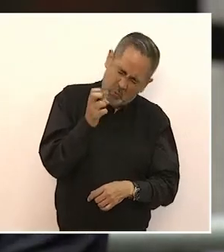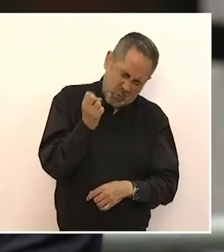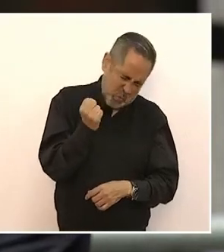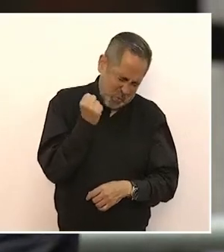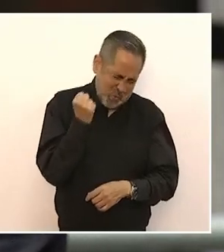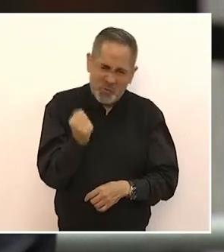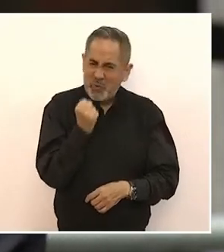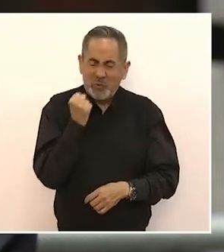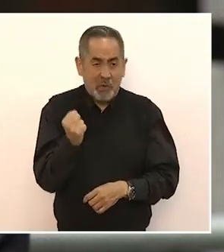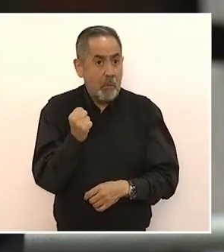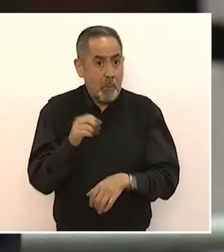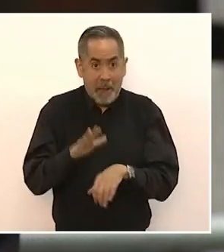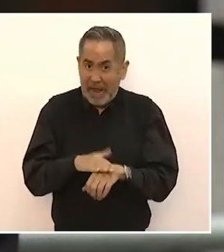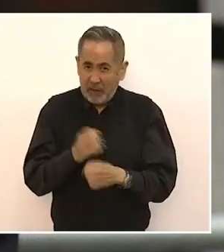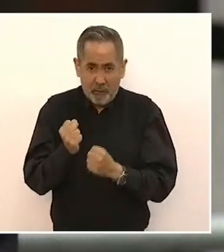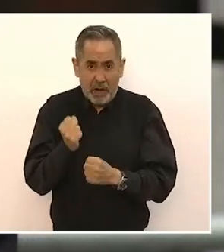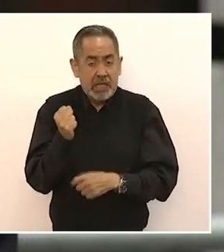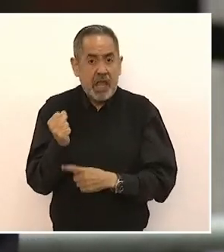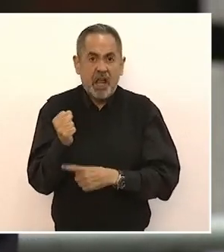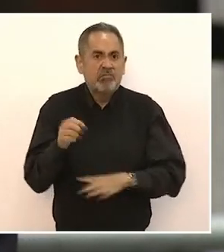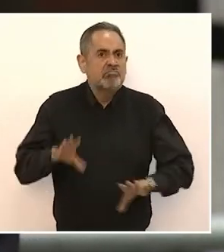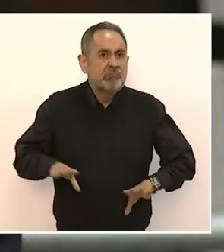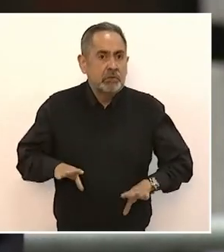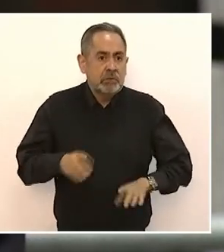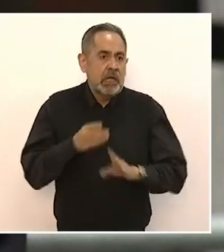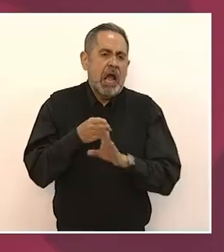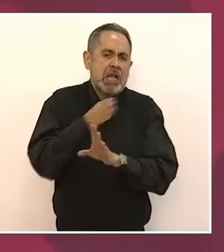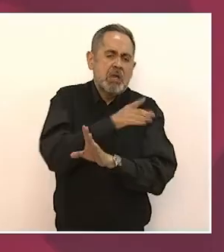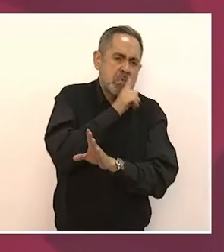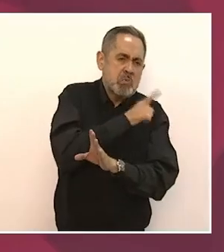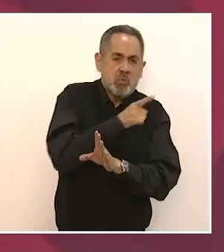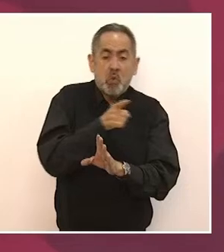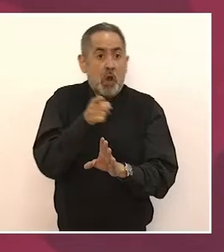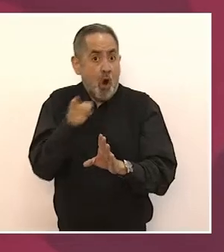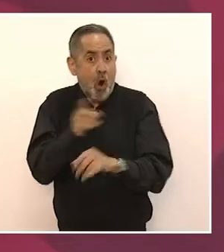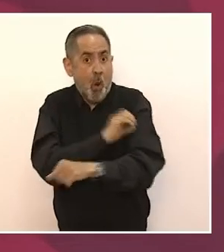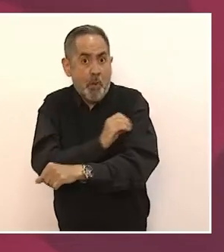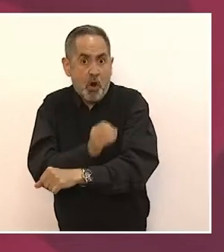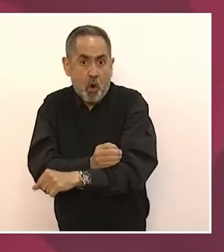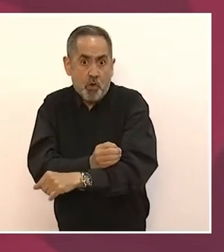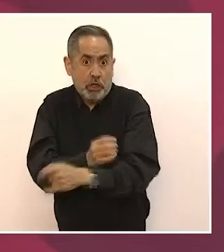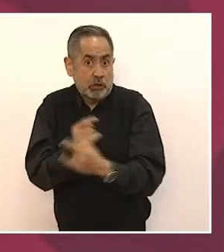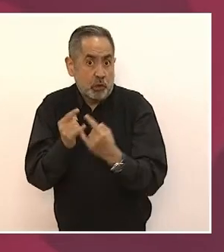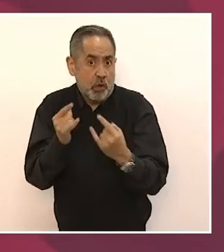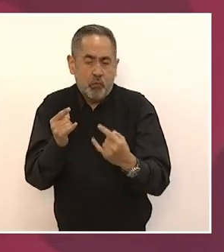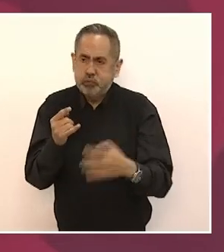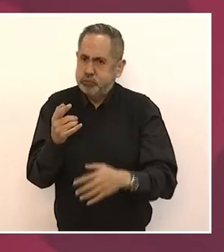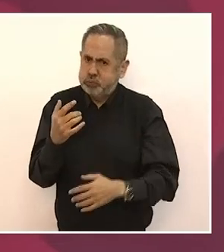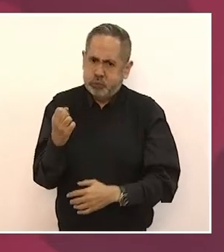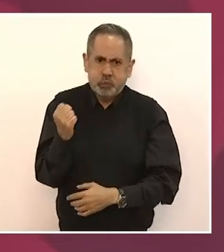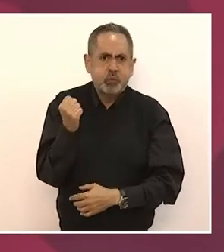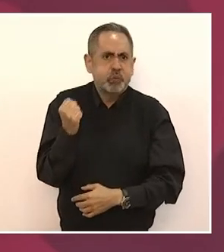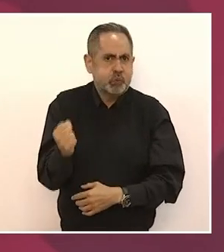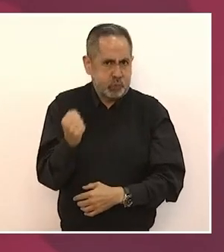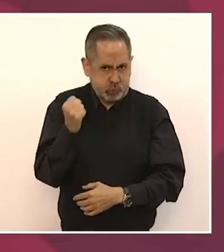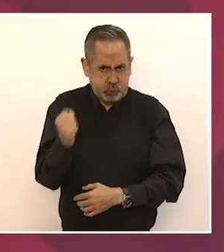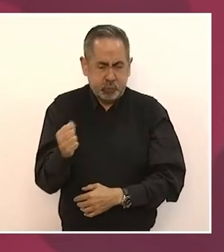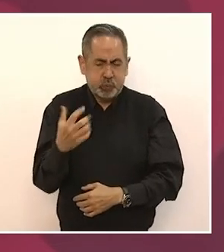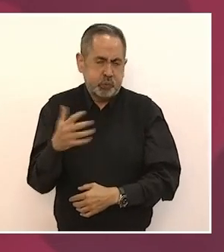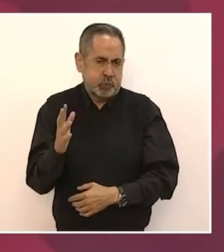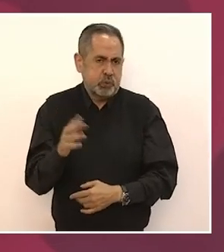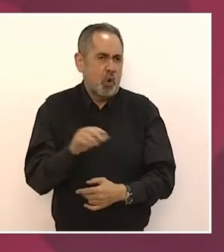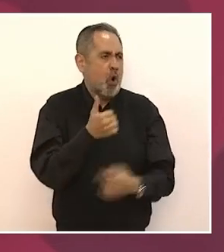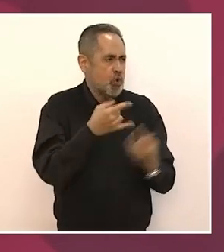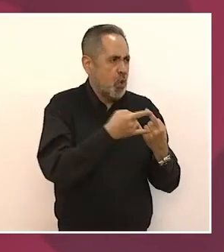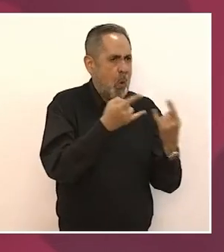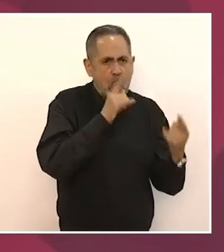que han habido en la historia. Pero